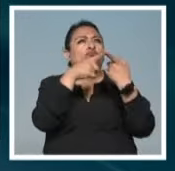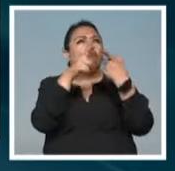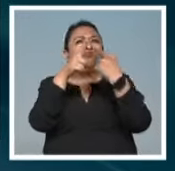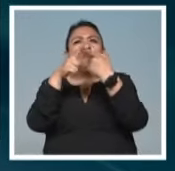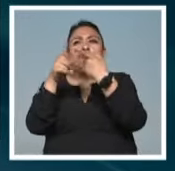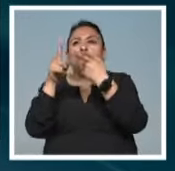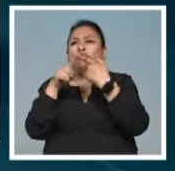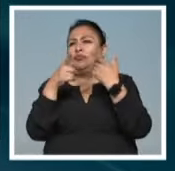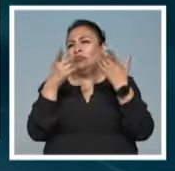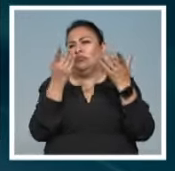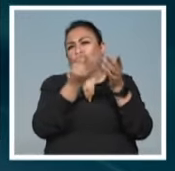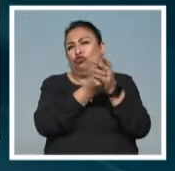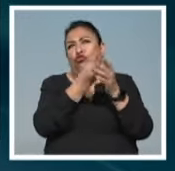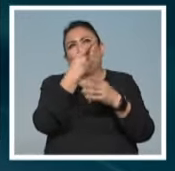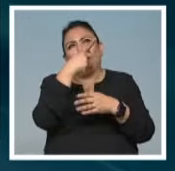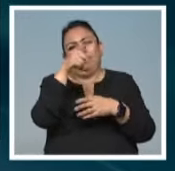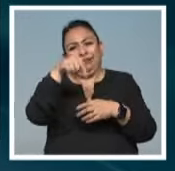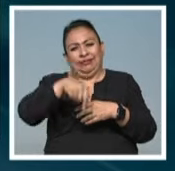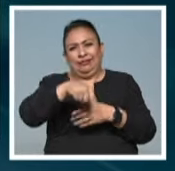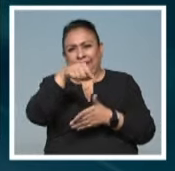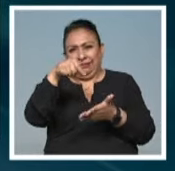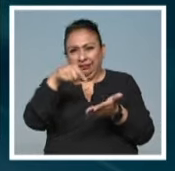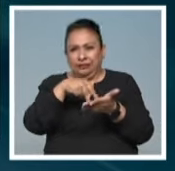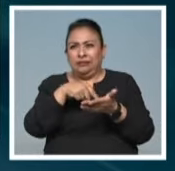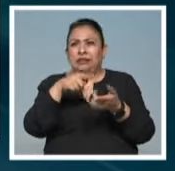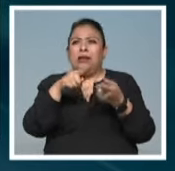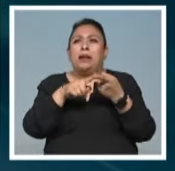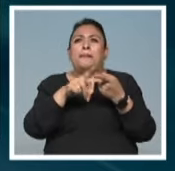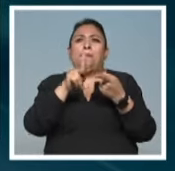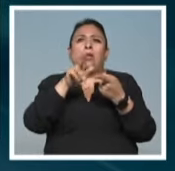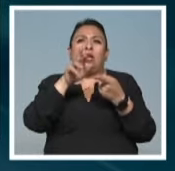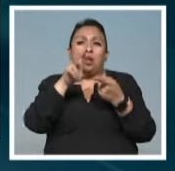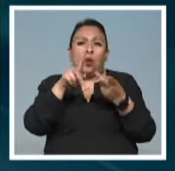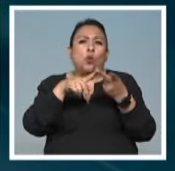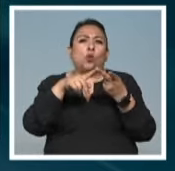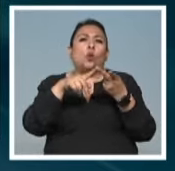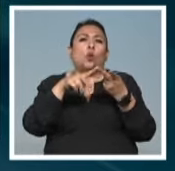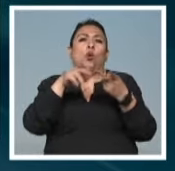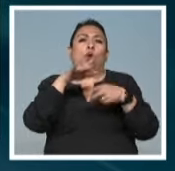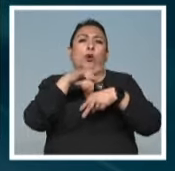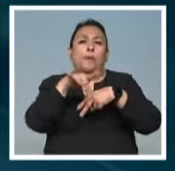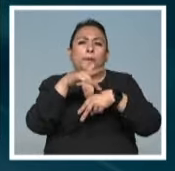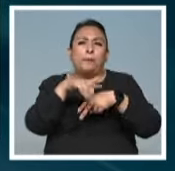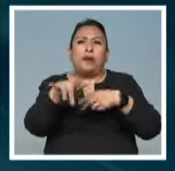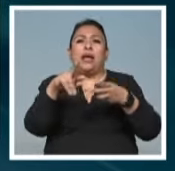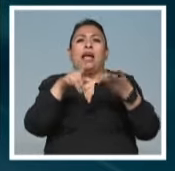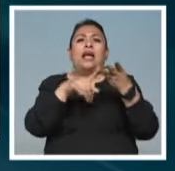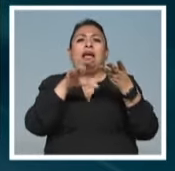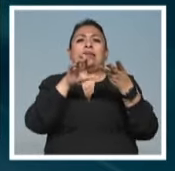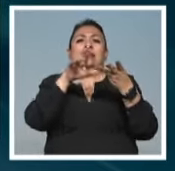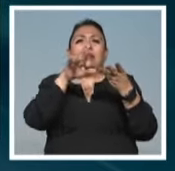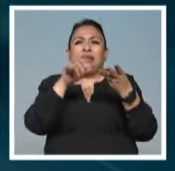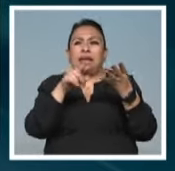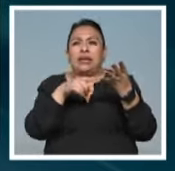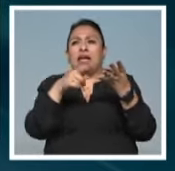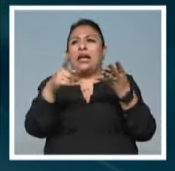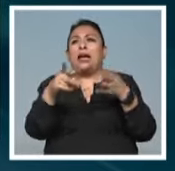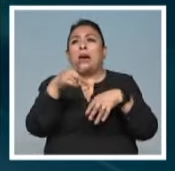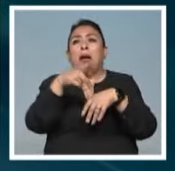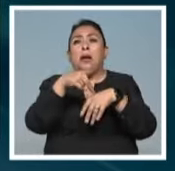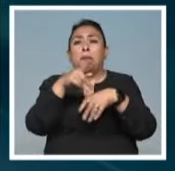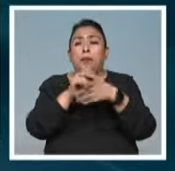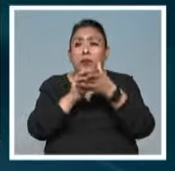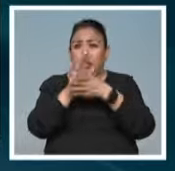teposanes, observar nopales centenarios que tenemos aquí, observar las rocas